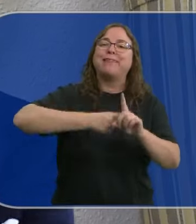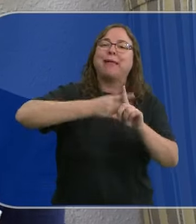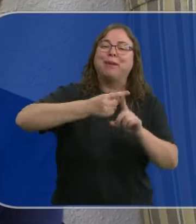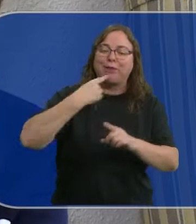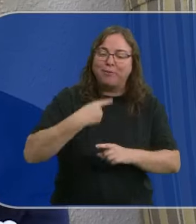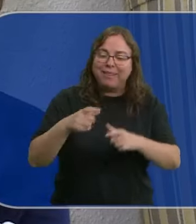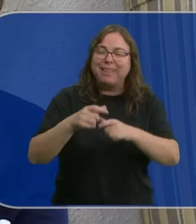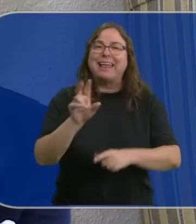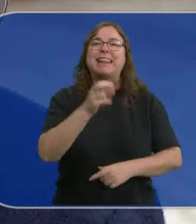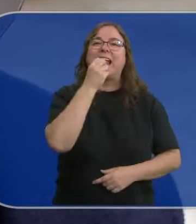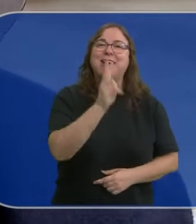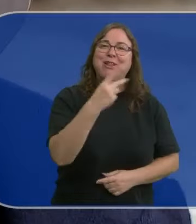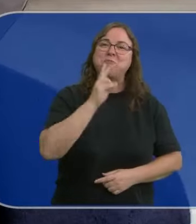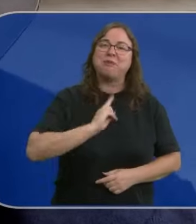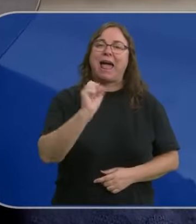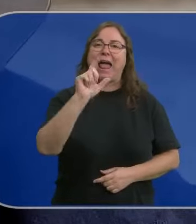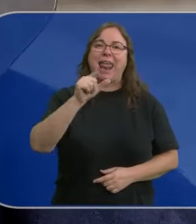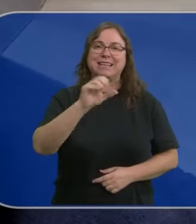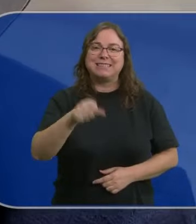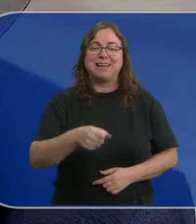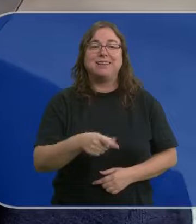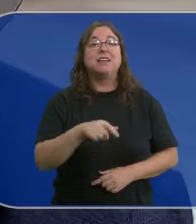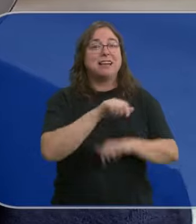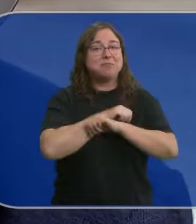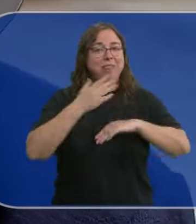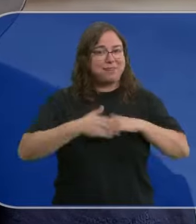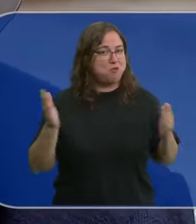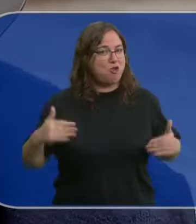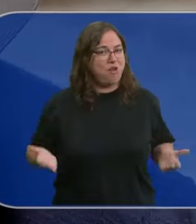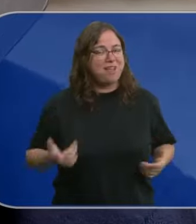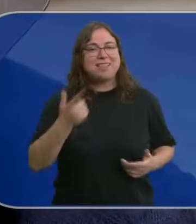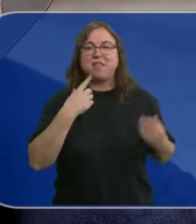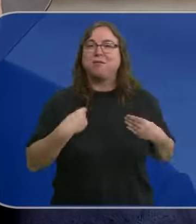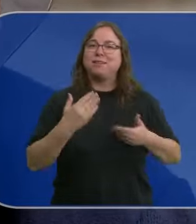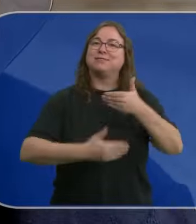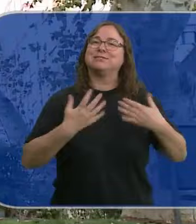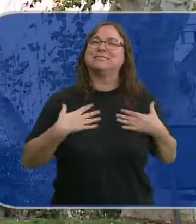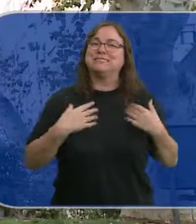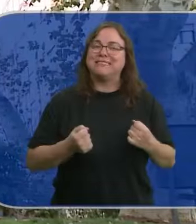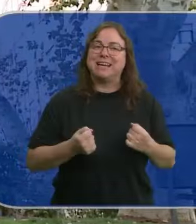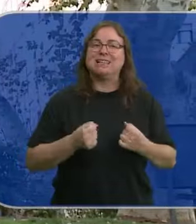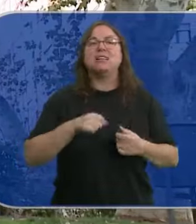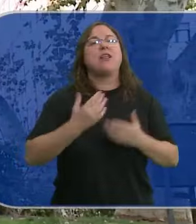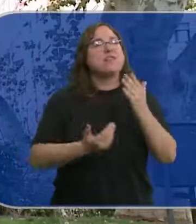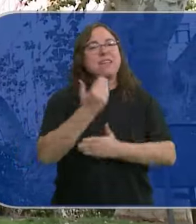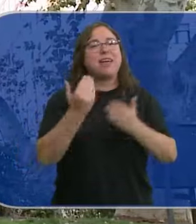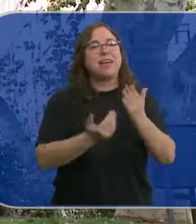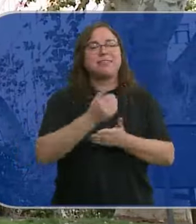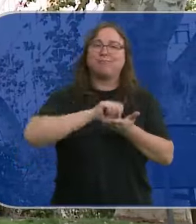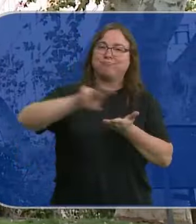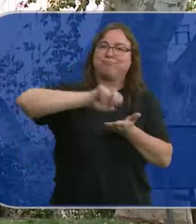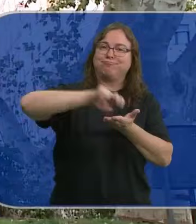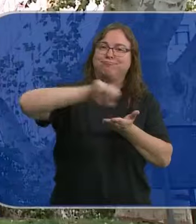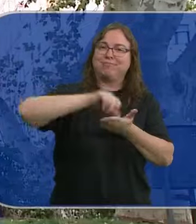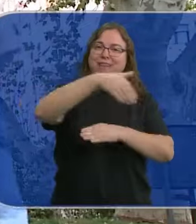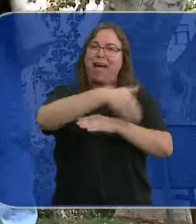los días y cómo hacen Valladolid. Esperanza no se pone límites y seguirá con su vida saludable y recorriendo a diario las